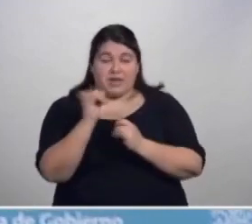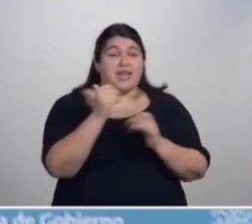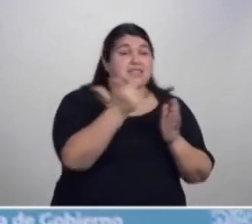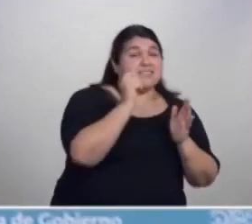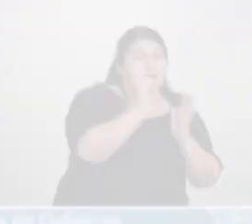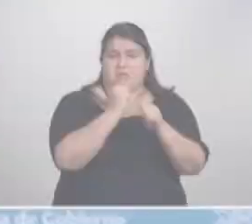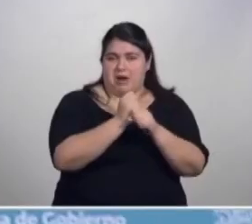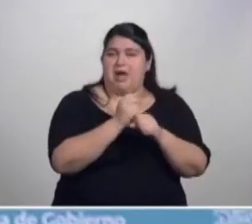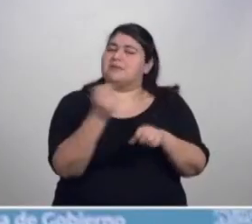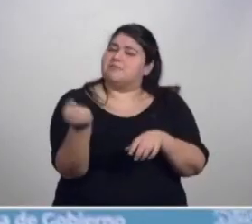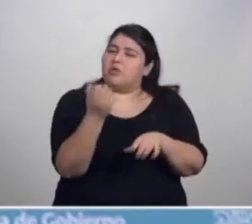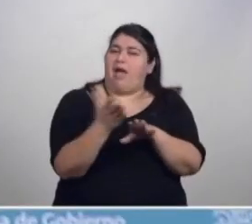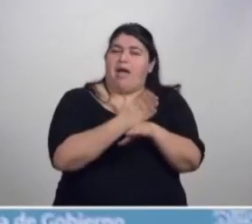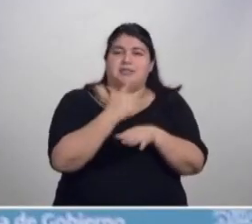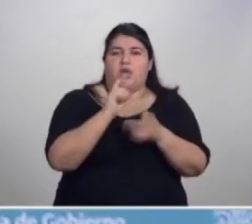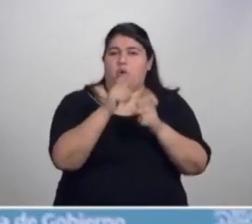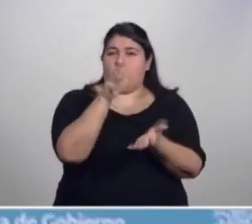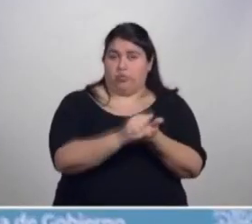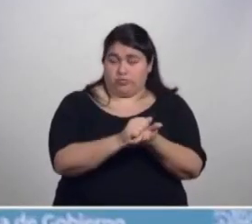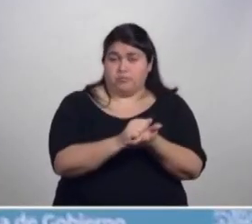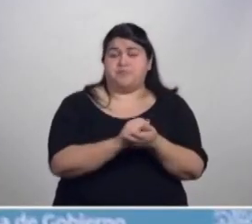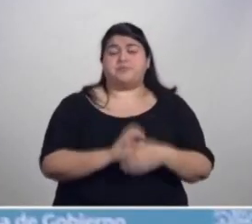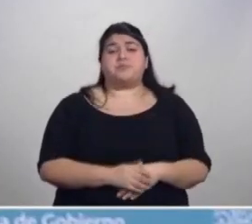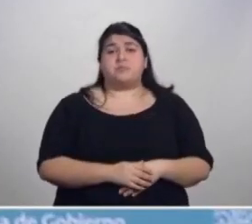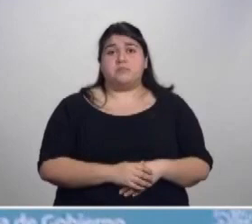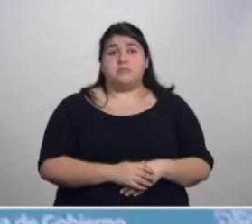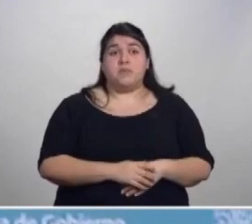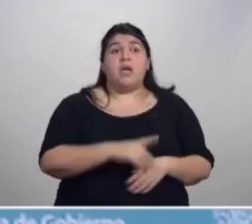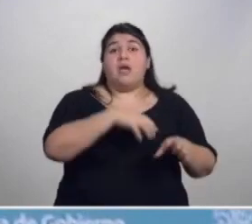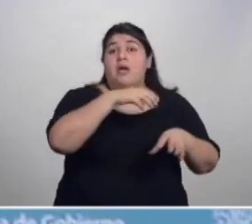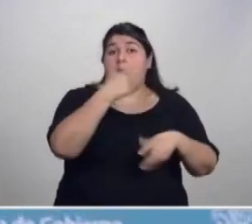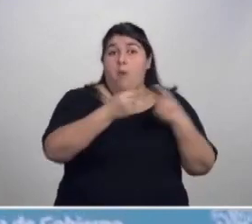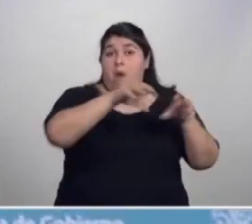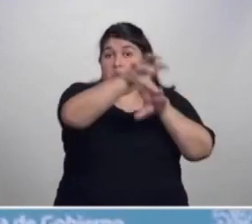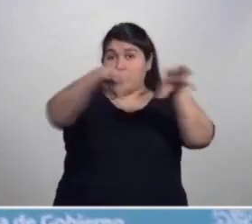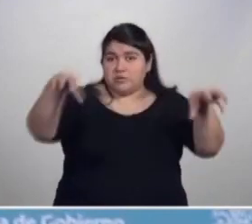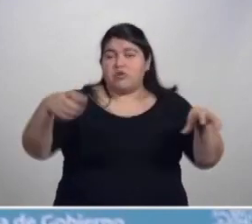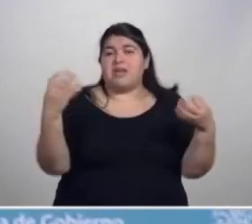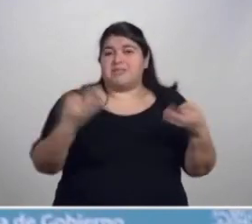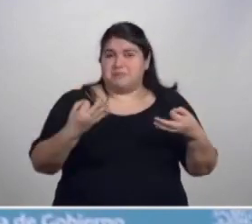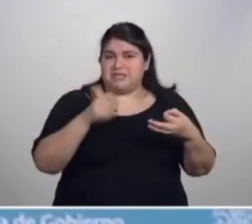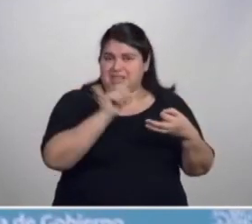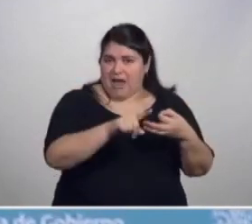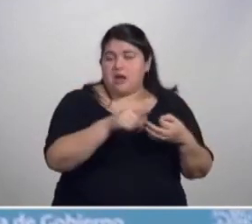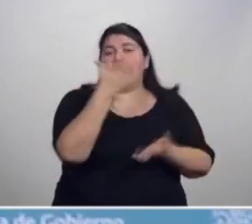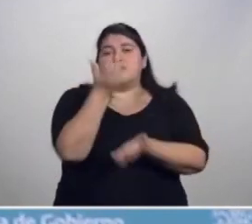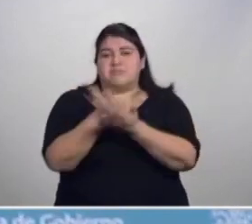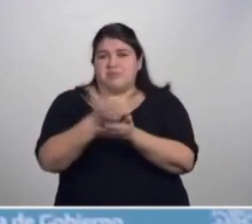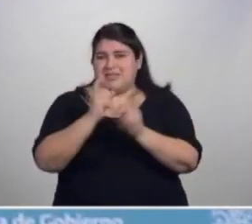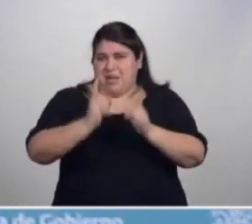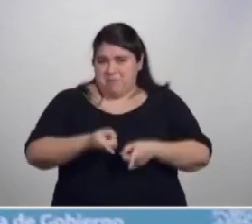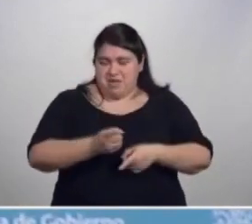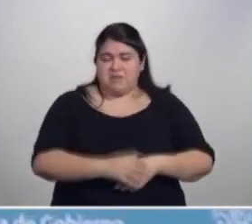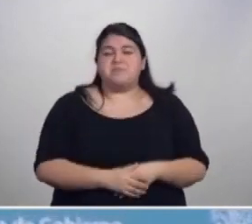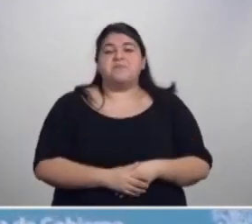meses y 2 años. Los turnos se van a dar tanto en los vacunatorios exclusivos de Vacunate como en vacunatorios